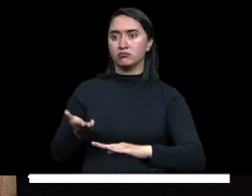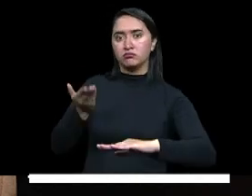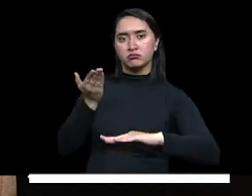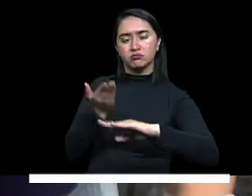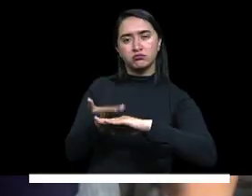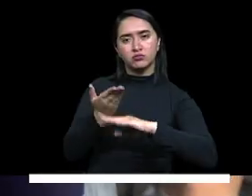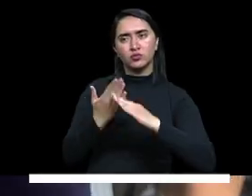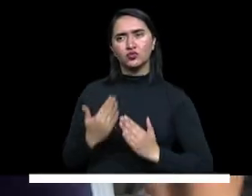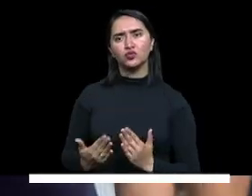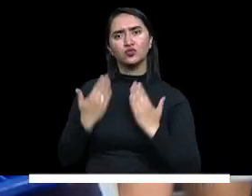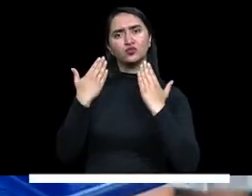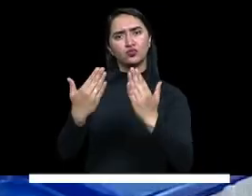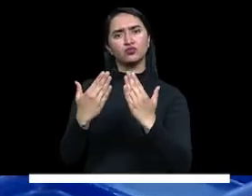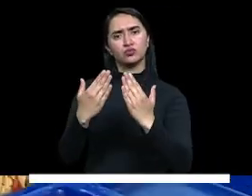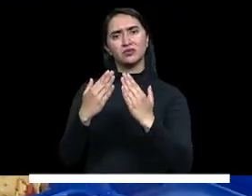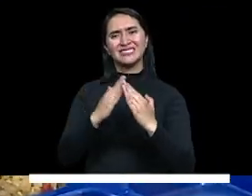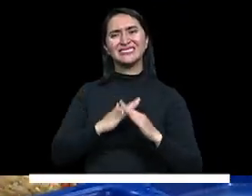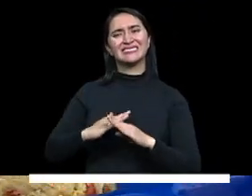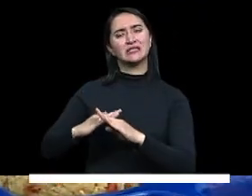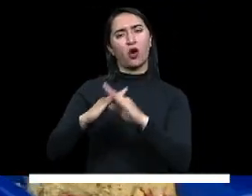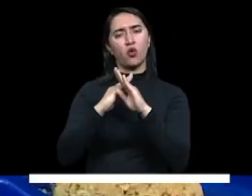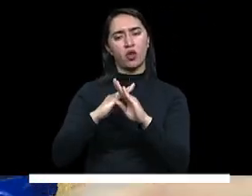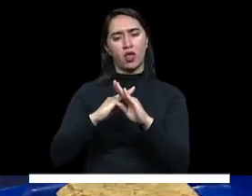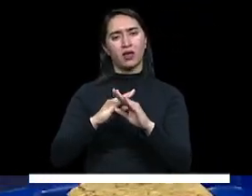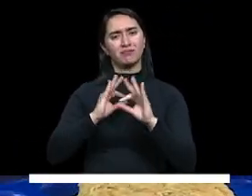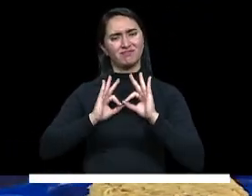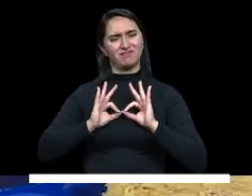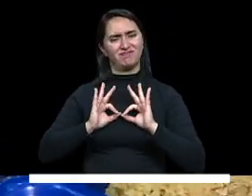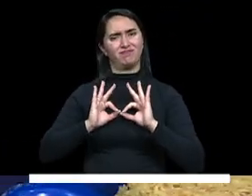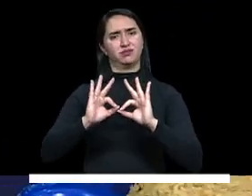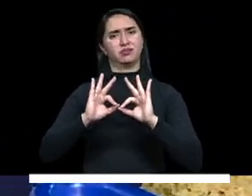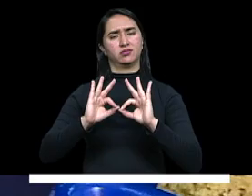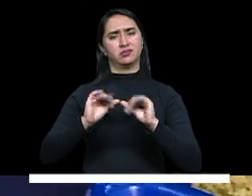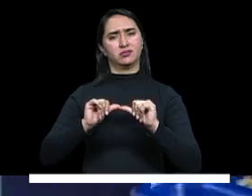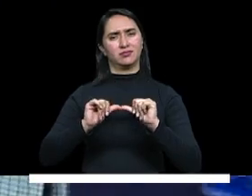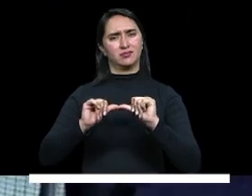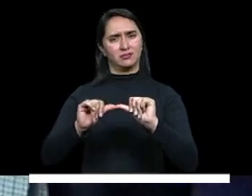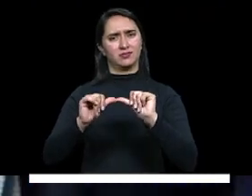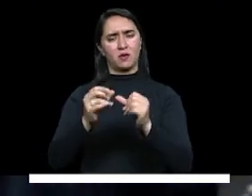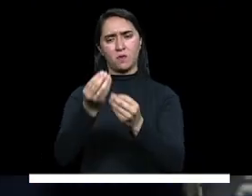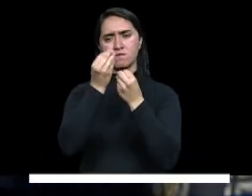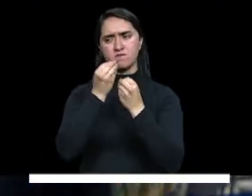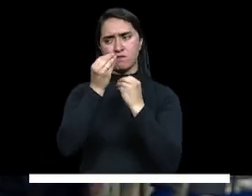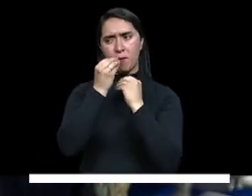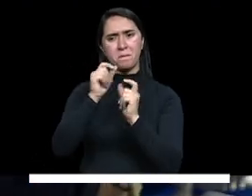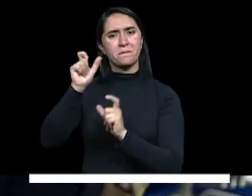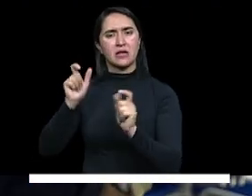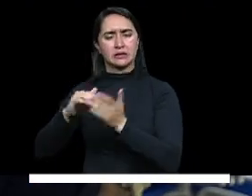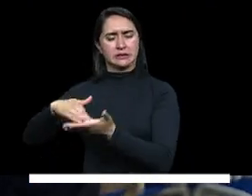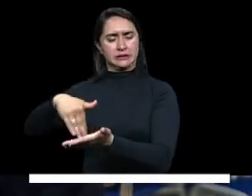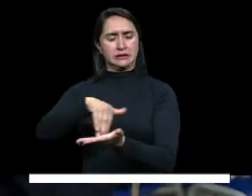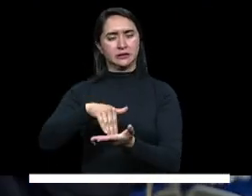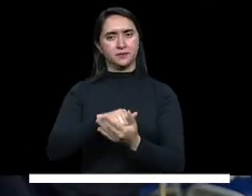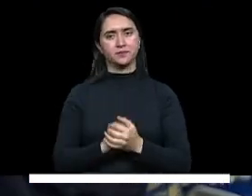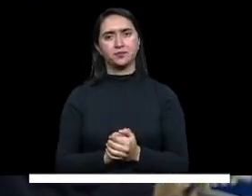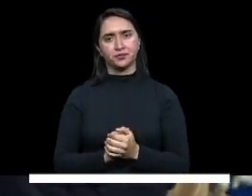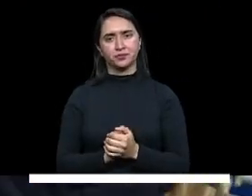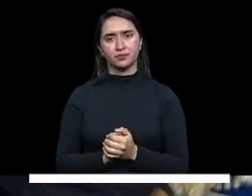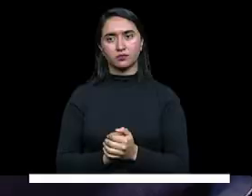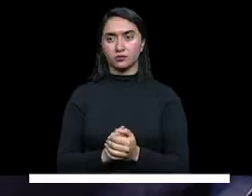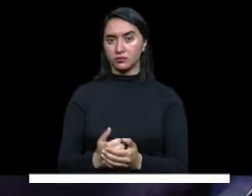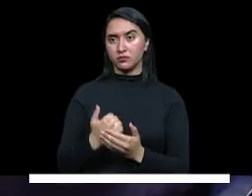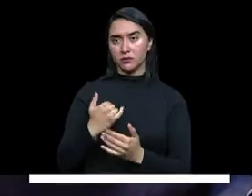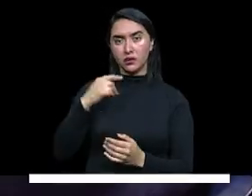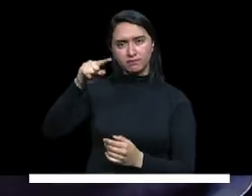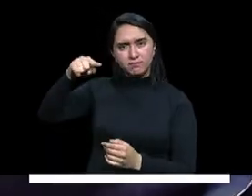y contribuyendo a la seguridad alimentaria de la población más vulnerable. De acuerdo con las metas que trazamos